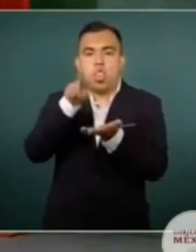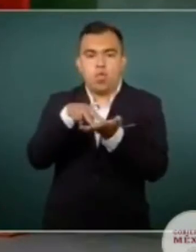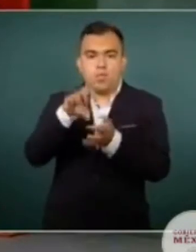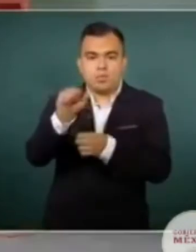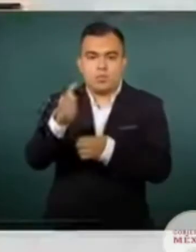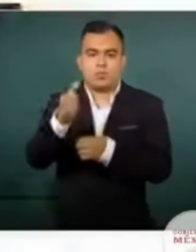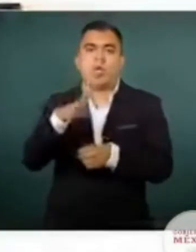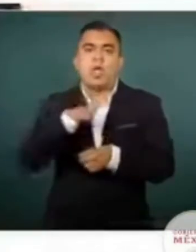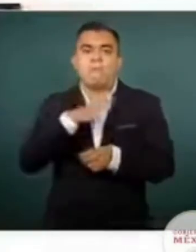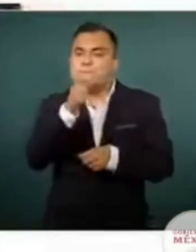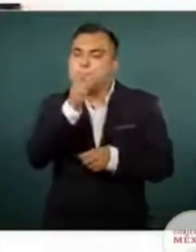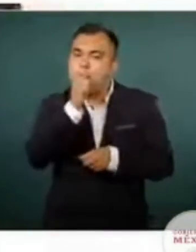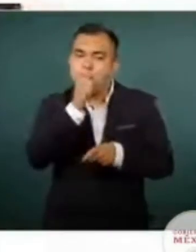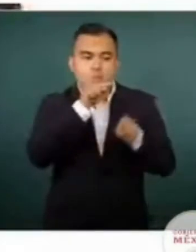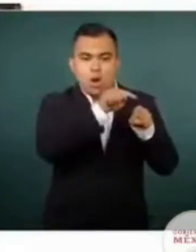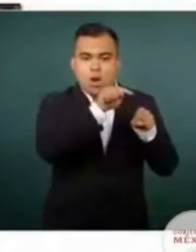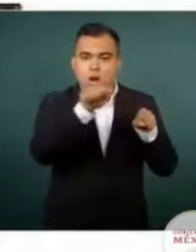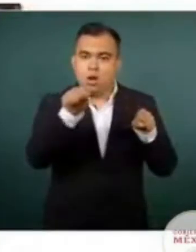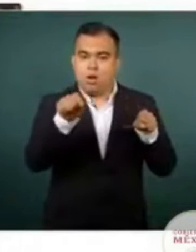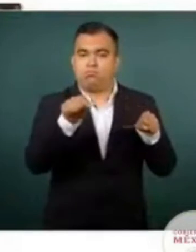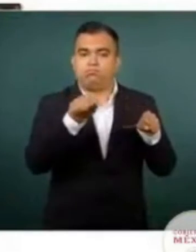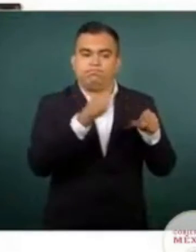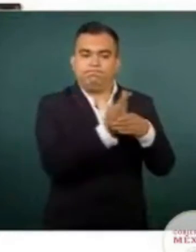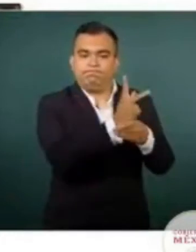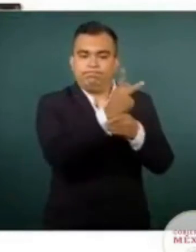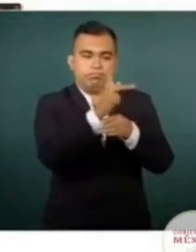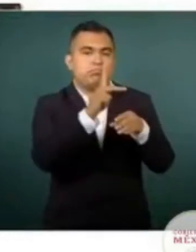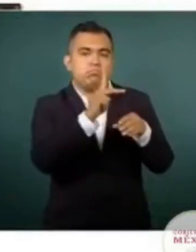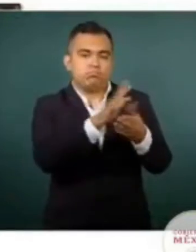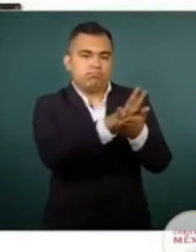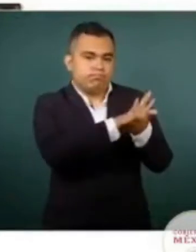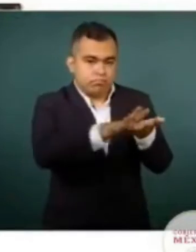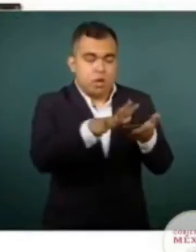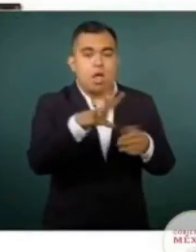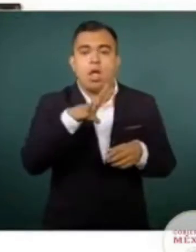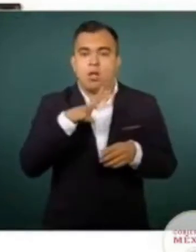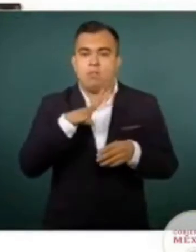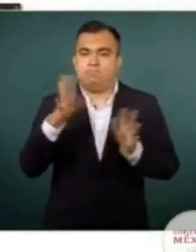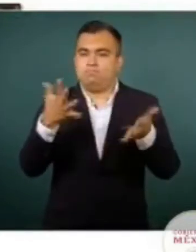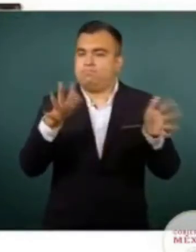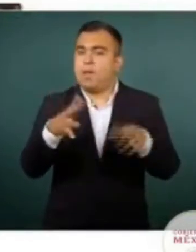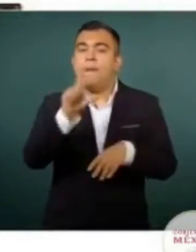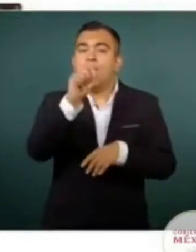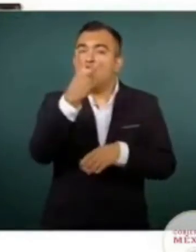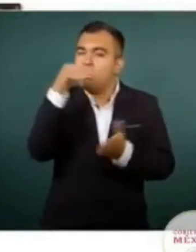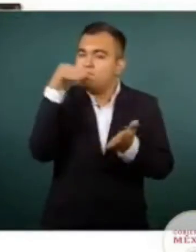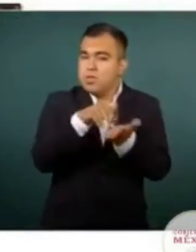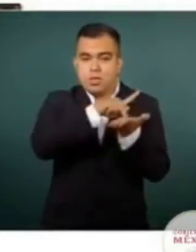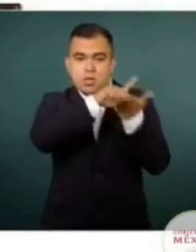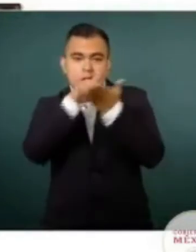marihuana destruidos, más de 22 toneladas de marihuana asegurada,